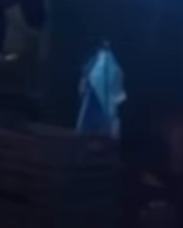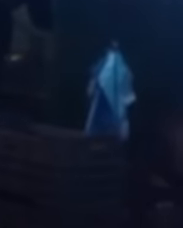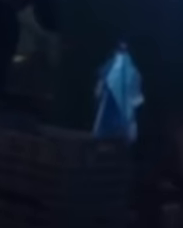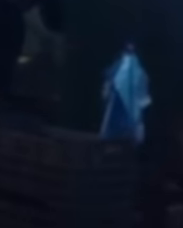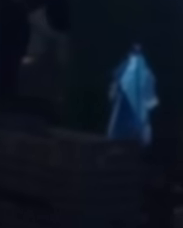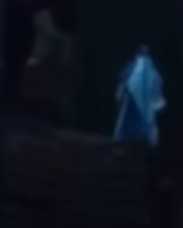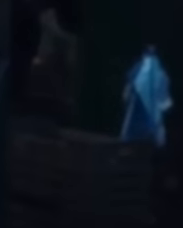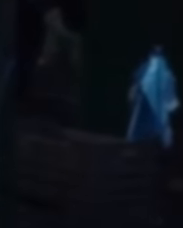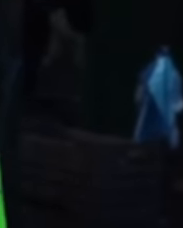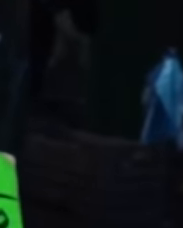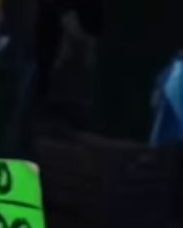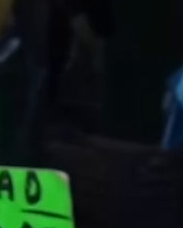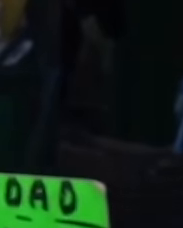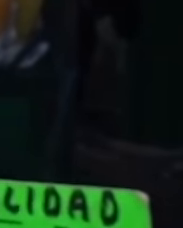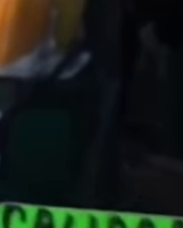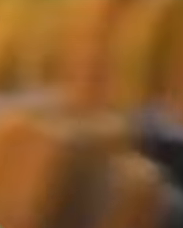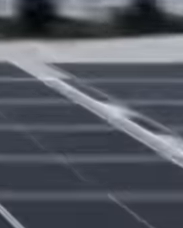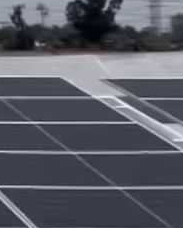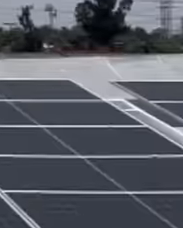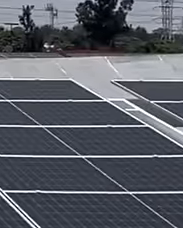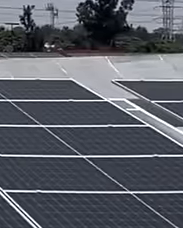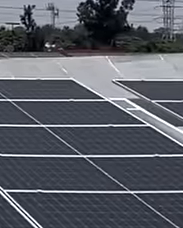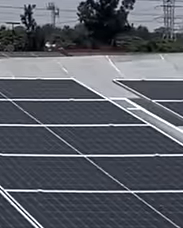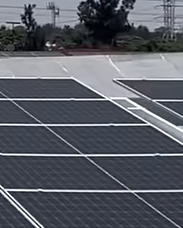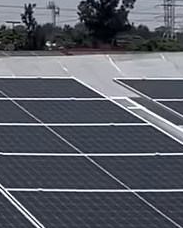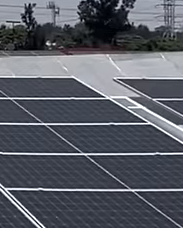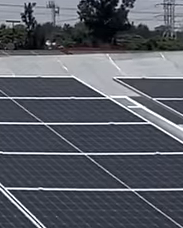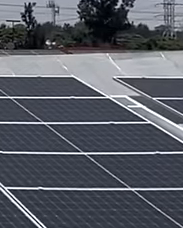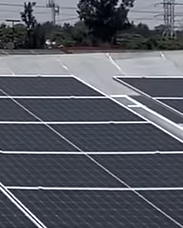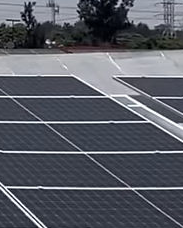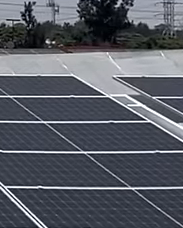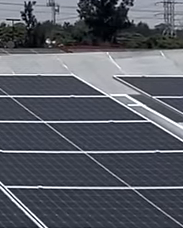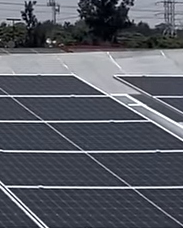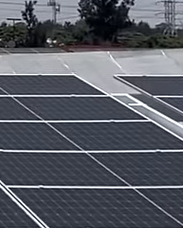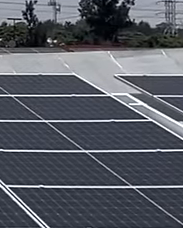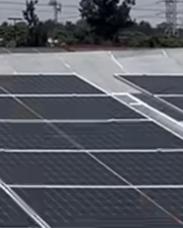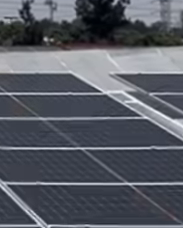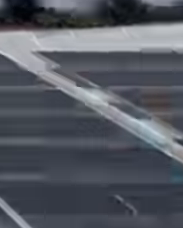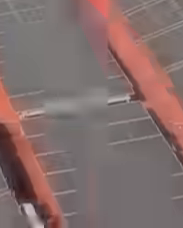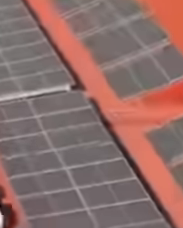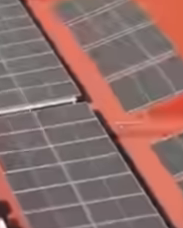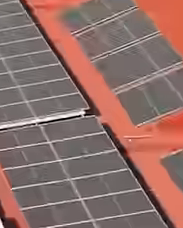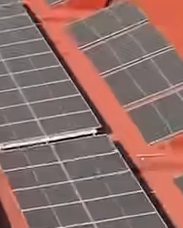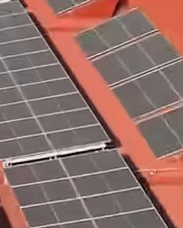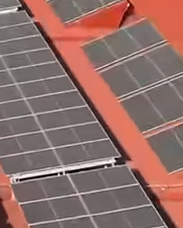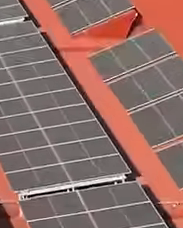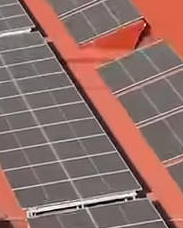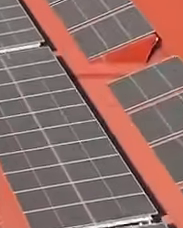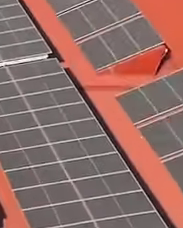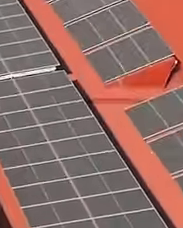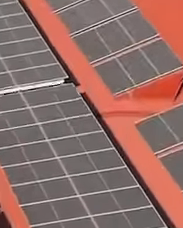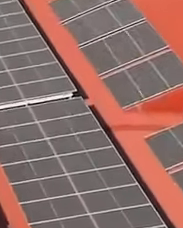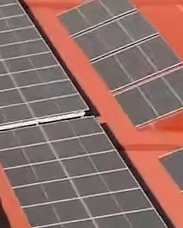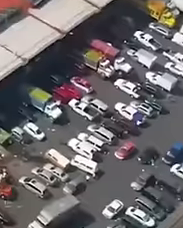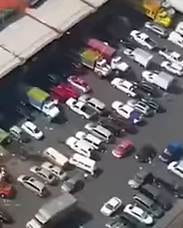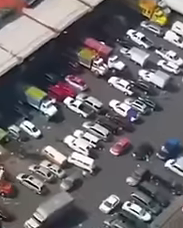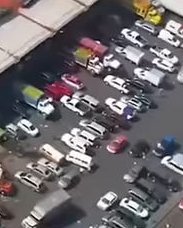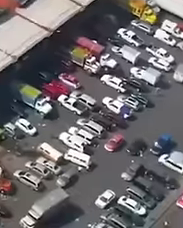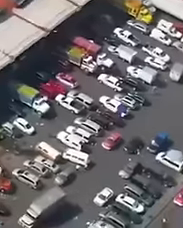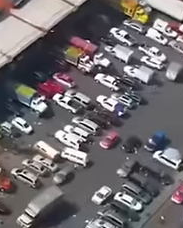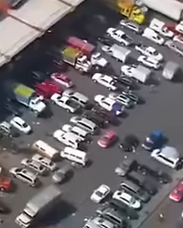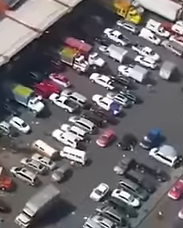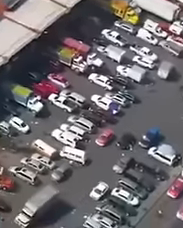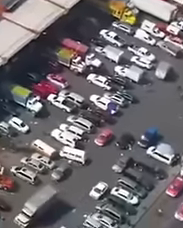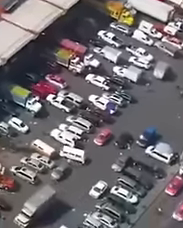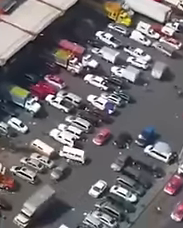la jefa, es un gran orgullo, crean los trabajadores, los comerciantes, que aquí se concentran todos los